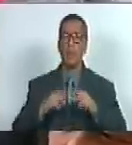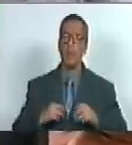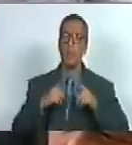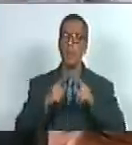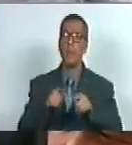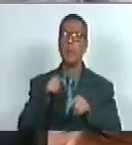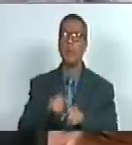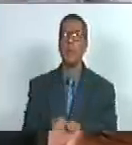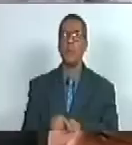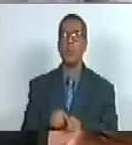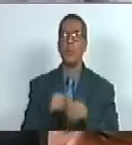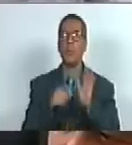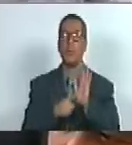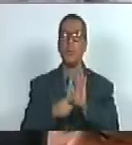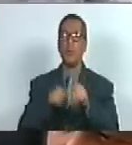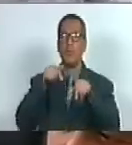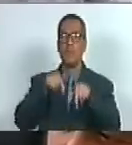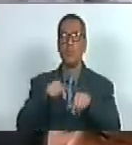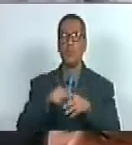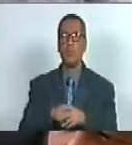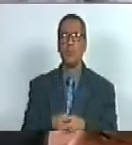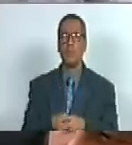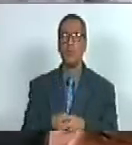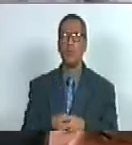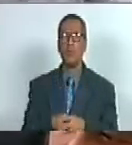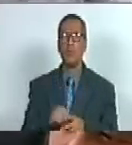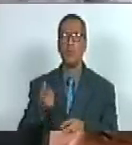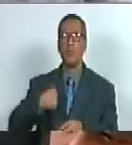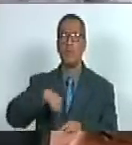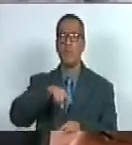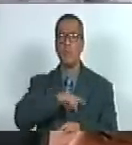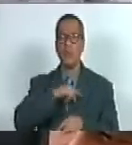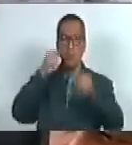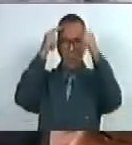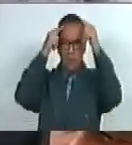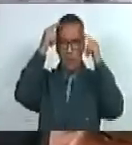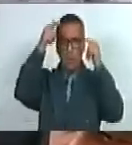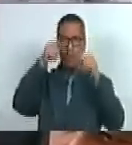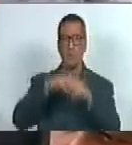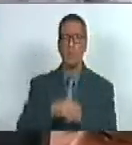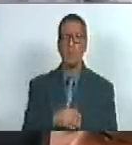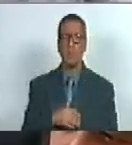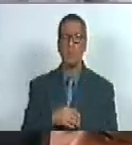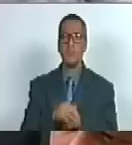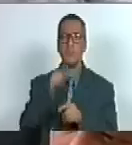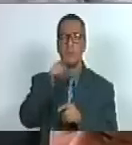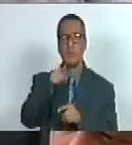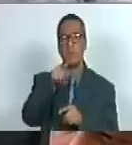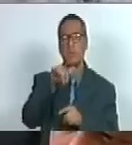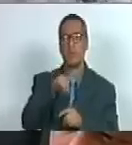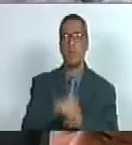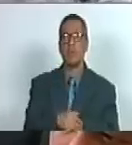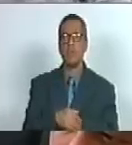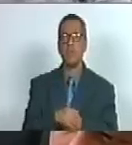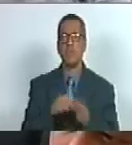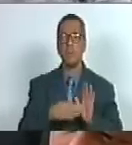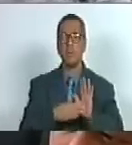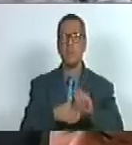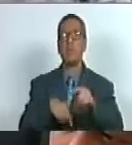con el horizonte que nos planteó Chávez y desde allí dispuestos a